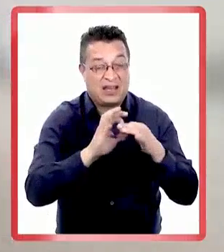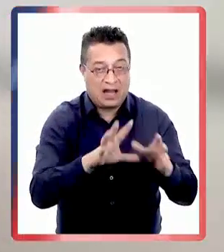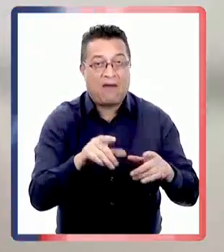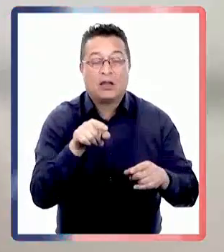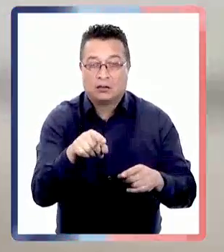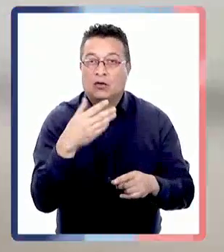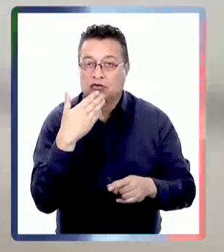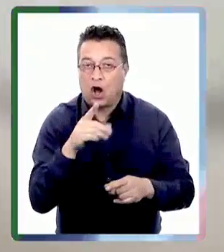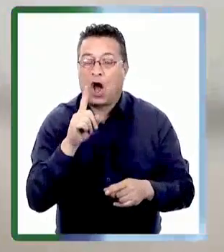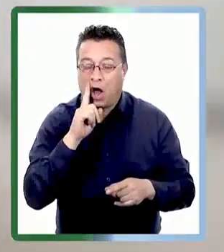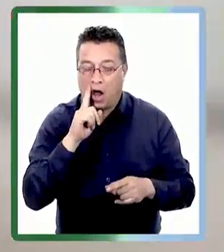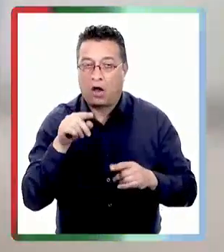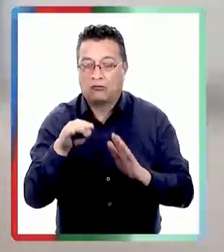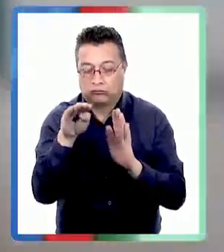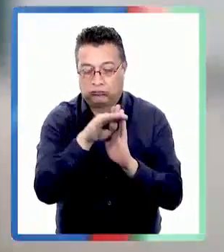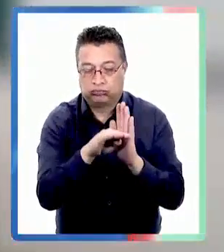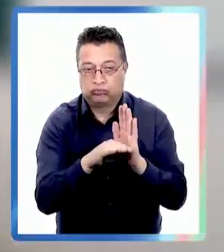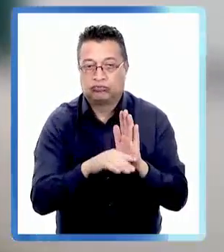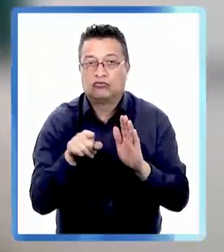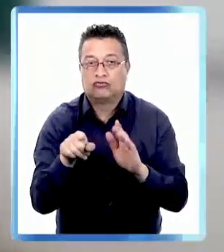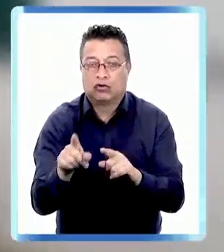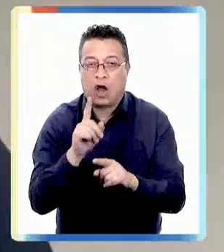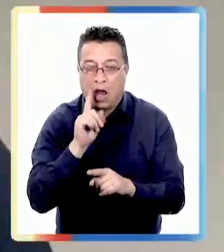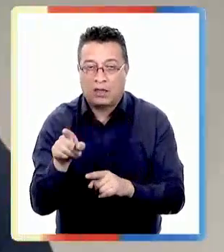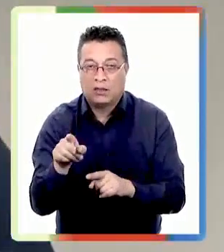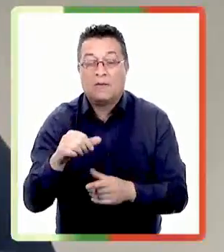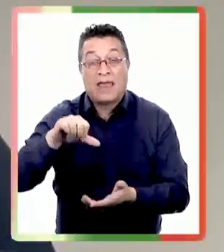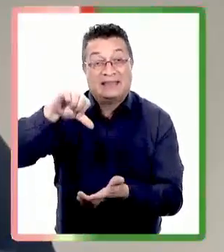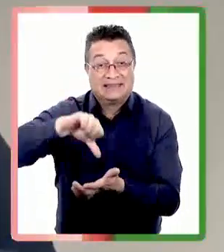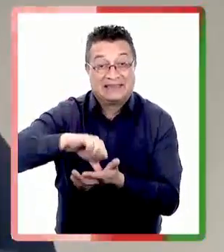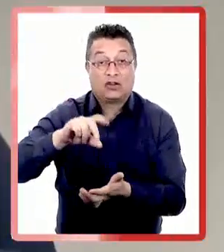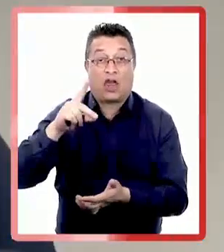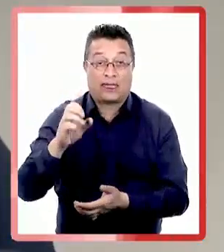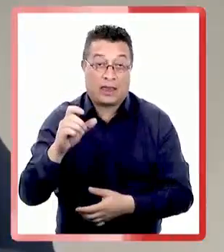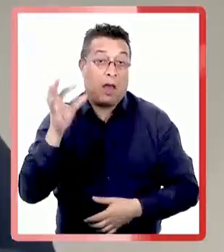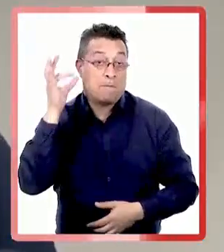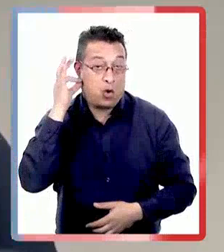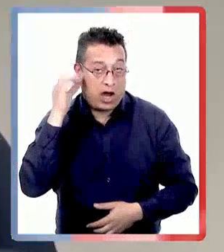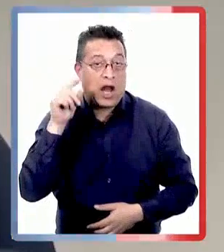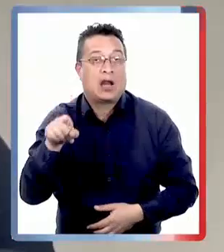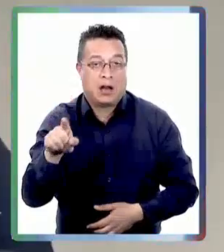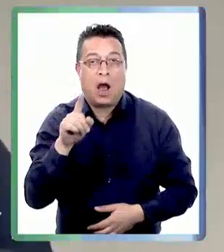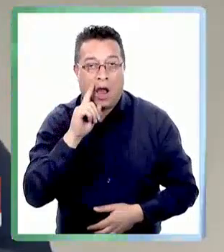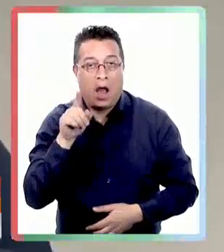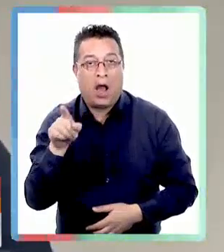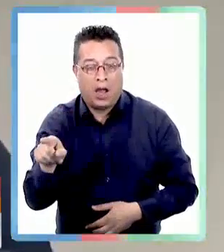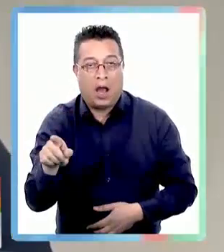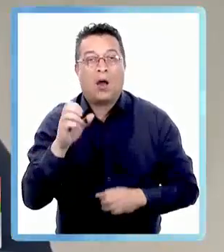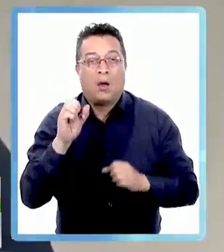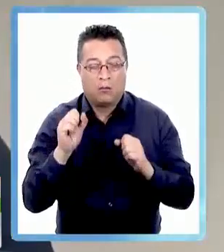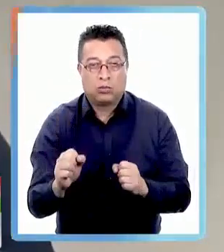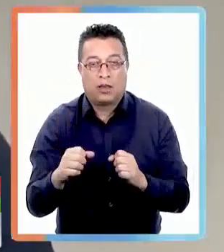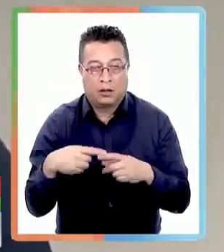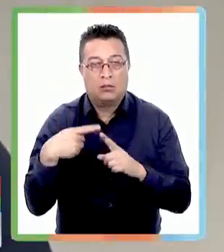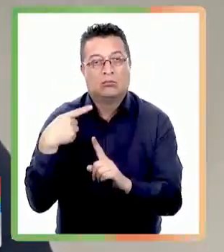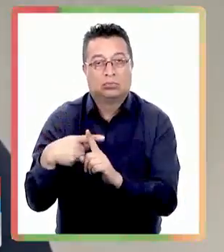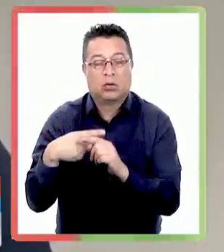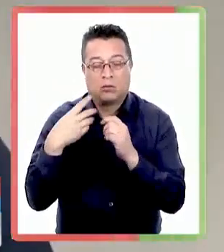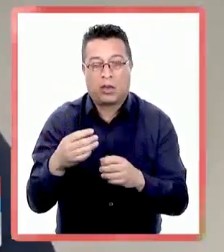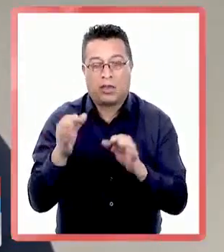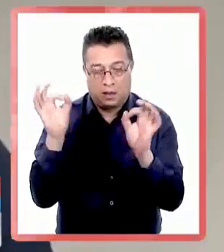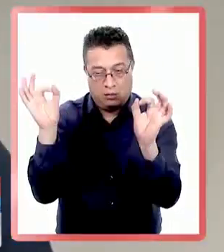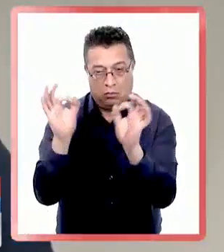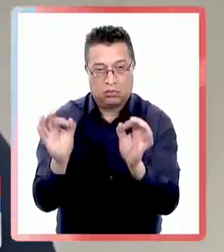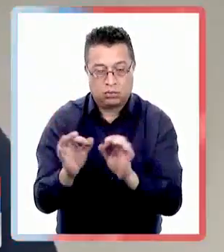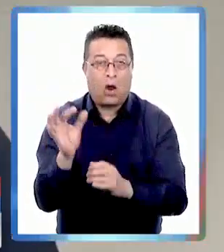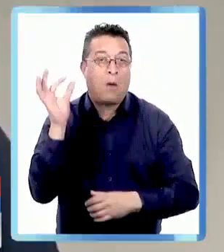y para lo cual desde Cernamec cuentan con una oferta programática disponemos de centros de la mujer los cuales pueden servir para